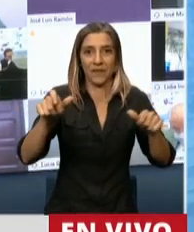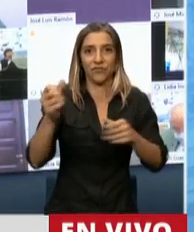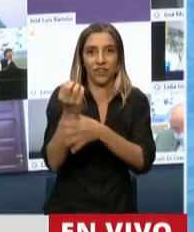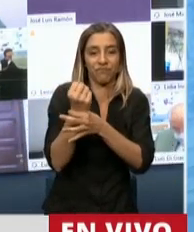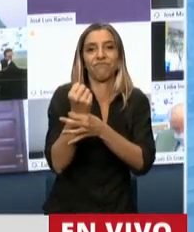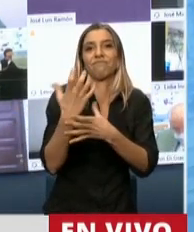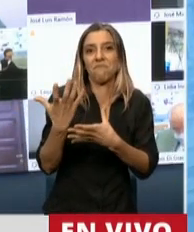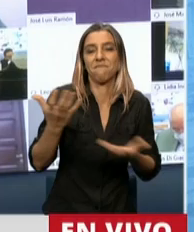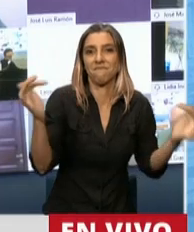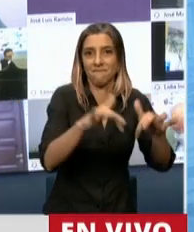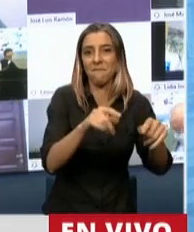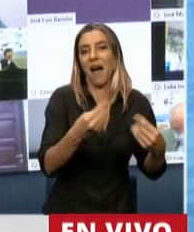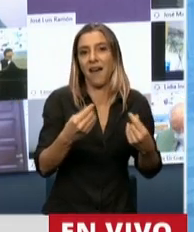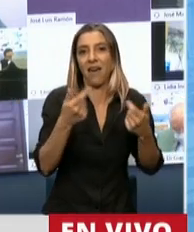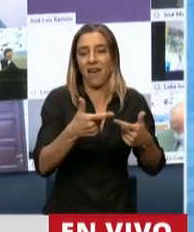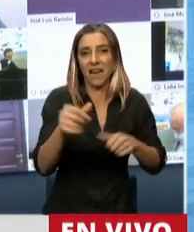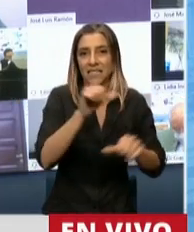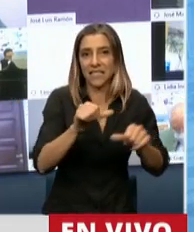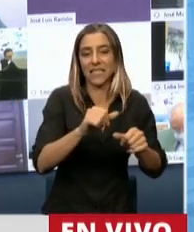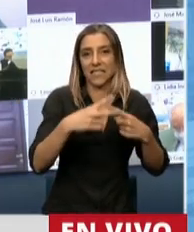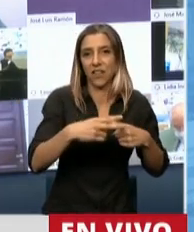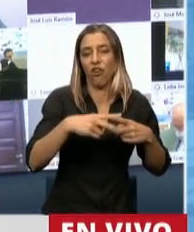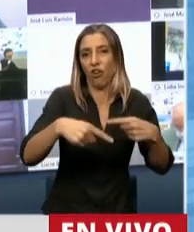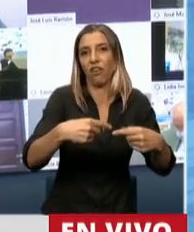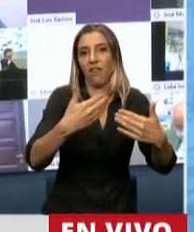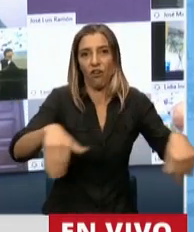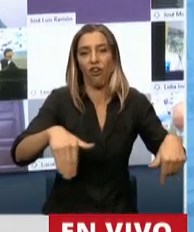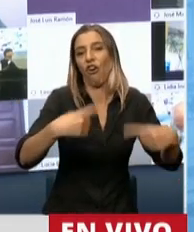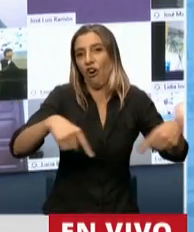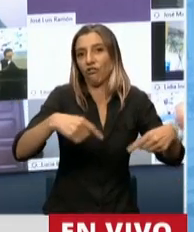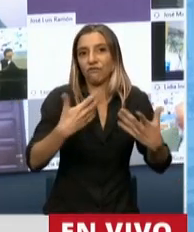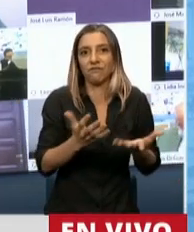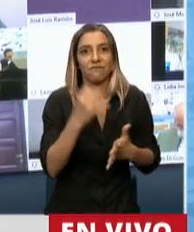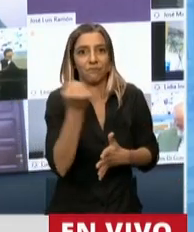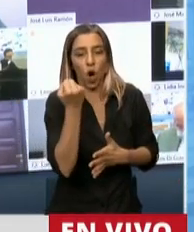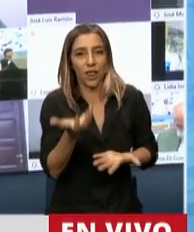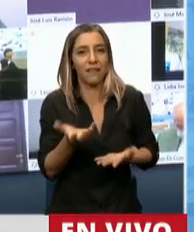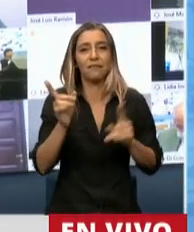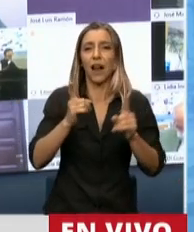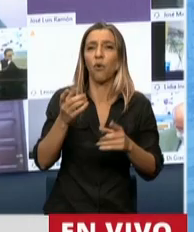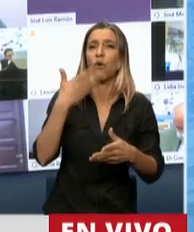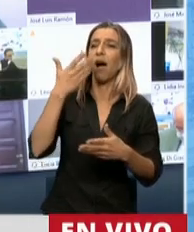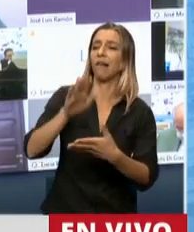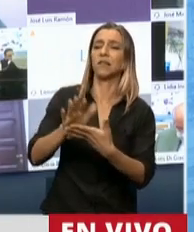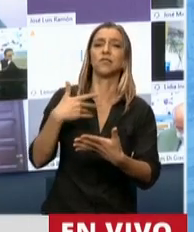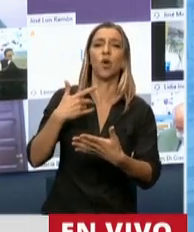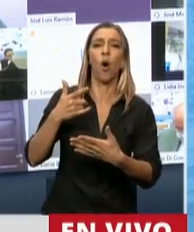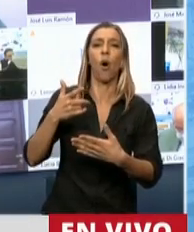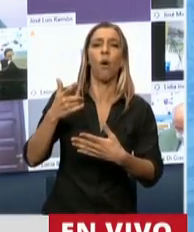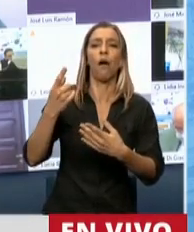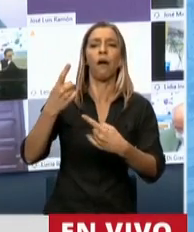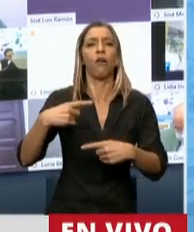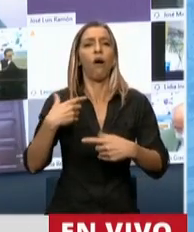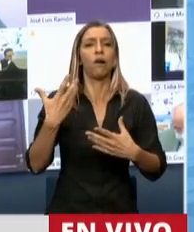con ciencia, con tecnología, con nanotecnologías. Yo a veces me río cuando hablan de populismo, cuando veo que allá por 2012,